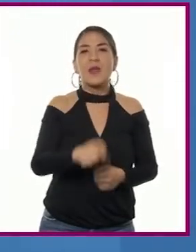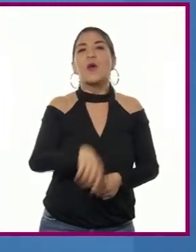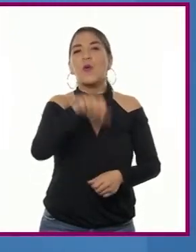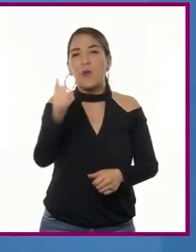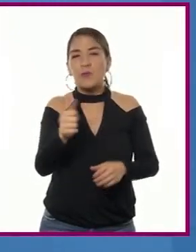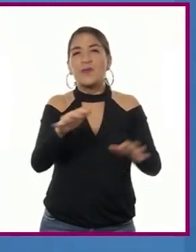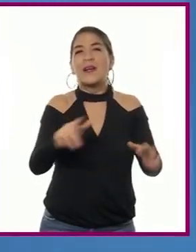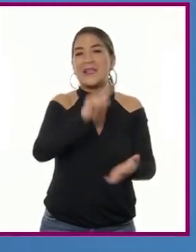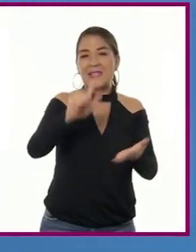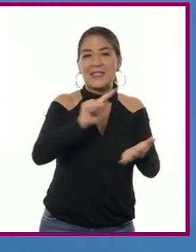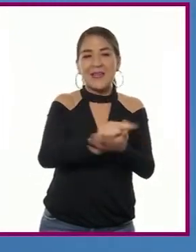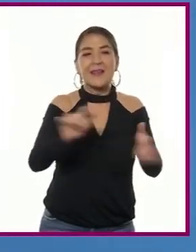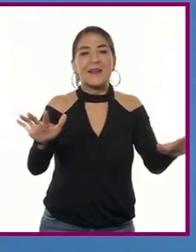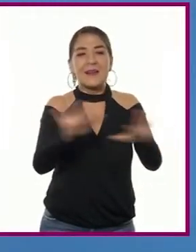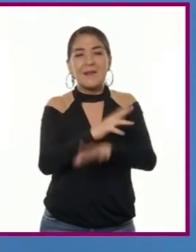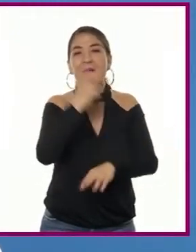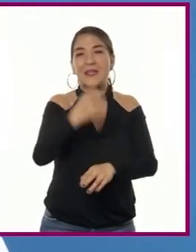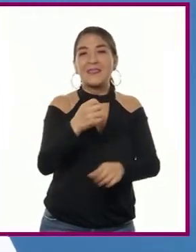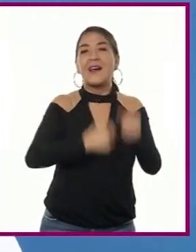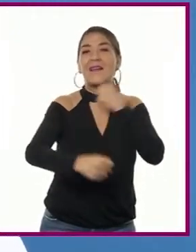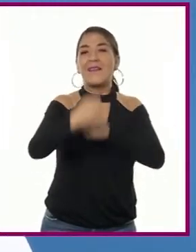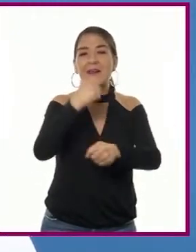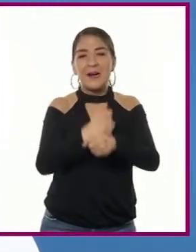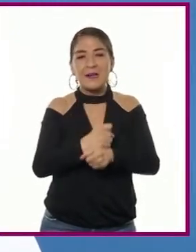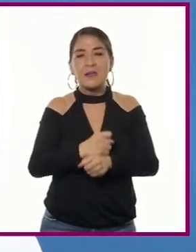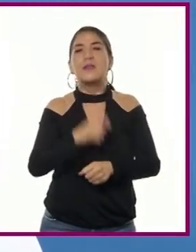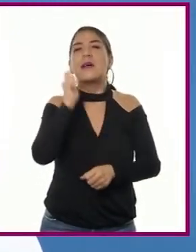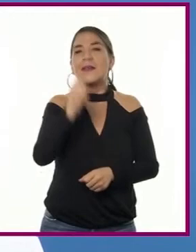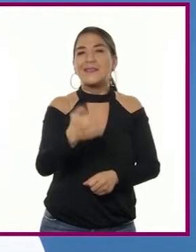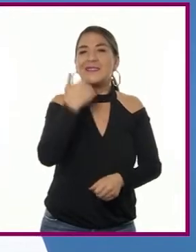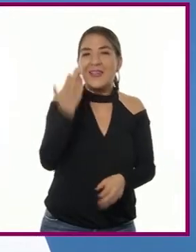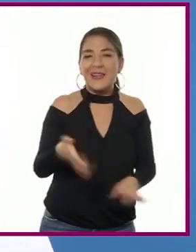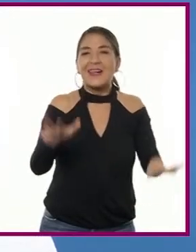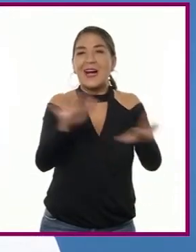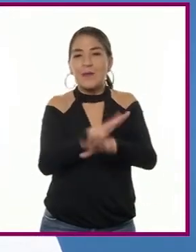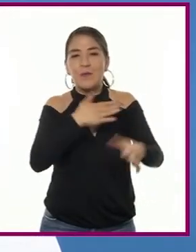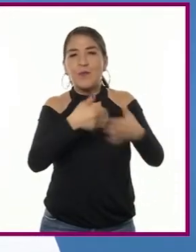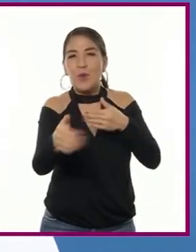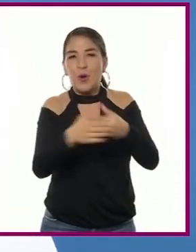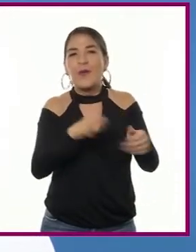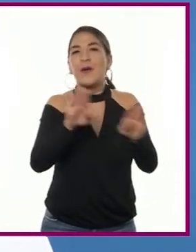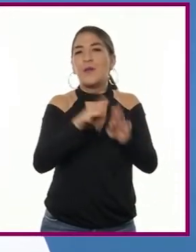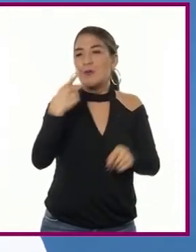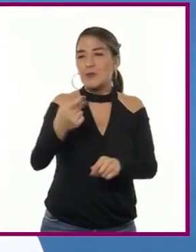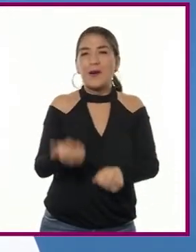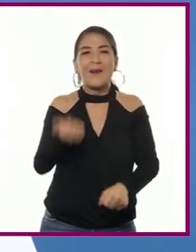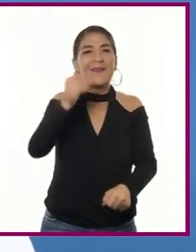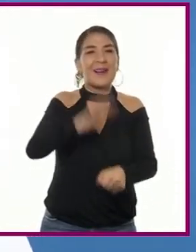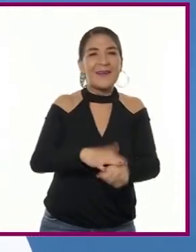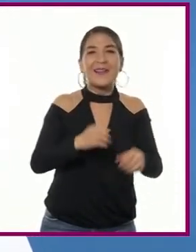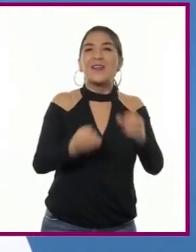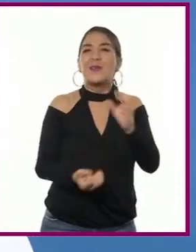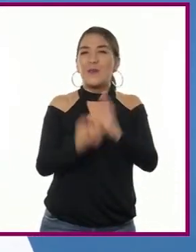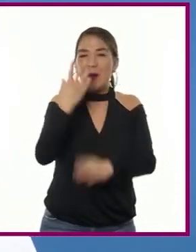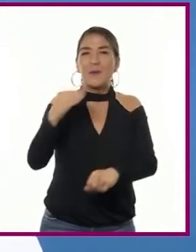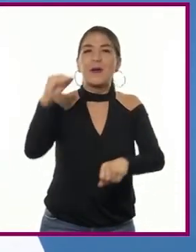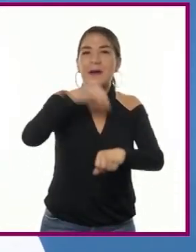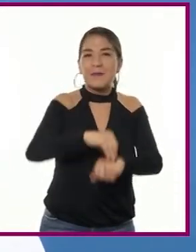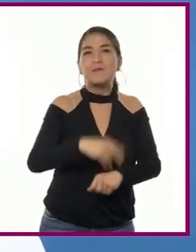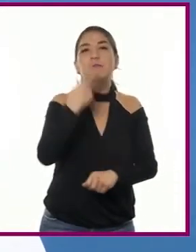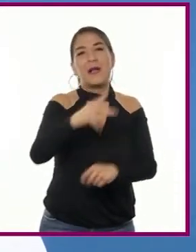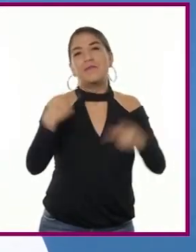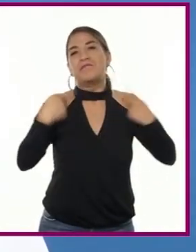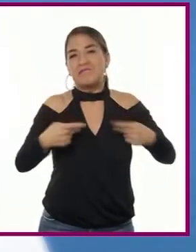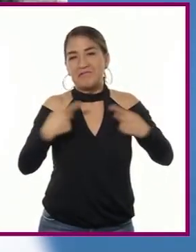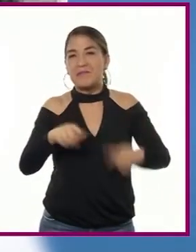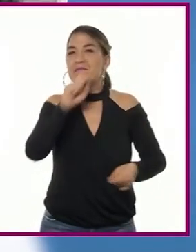reformas instauradas en aquellos años, si bien buscaban modernizar la administración real, fueron resentidas por muchos de los sectores de